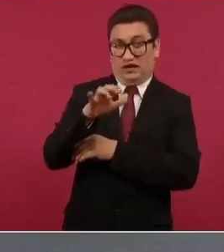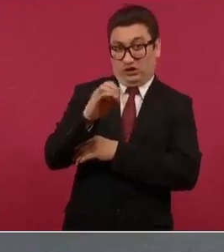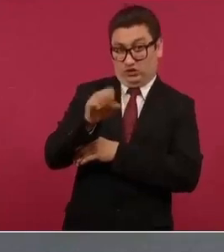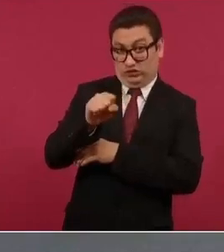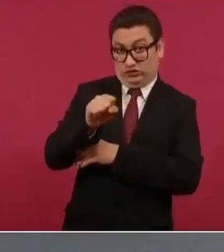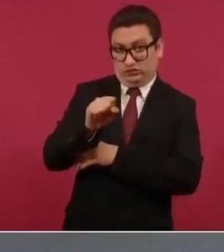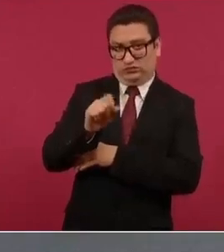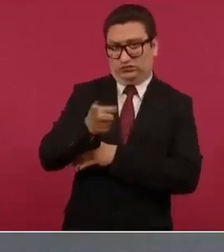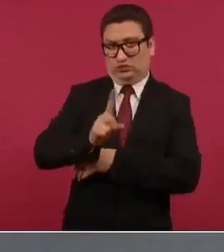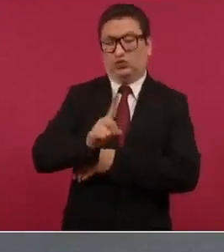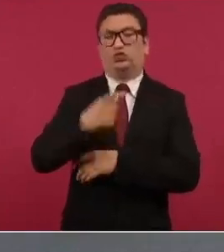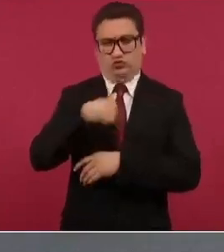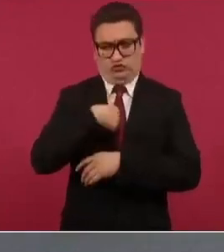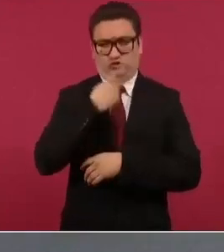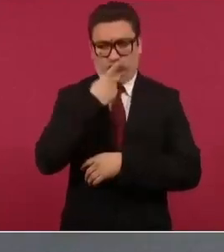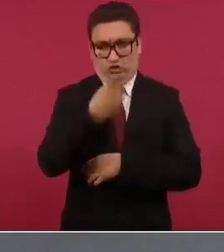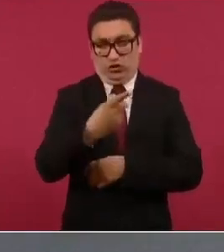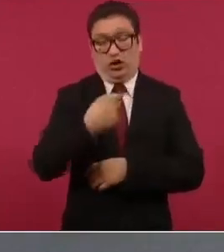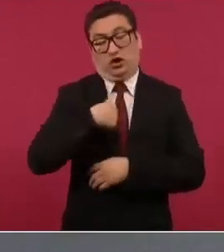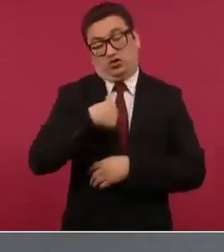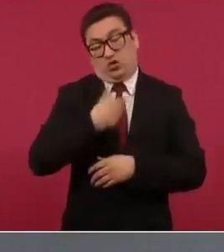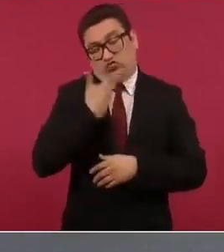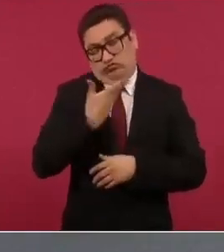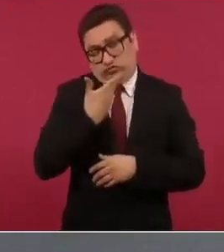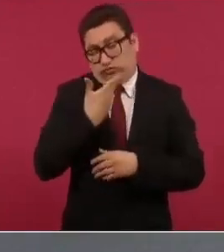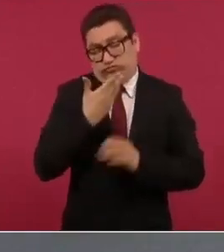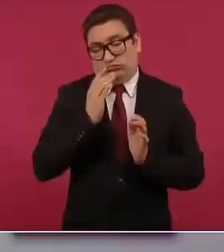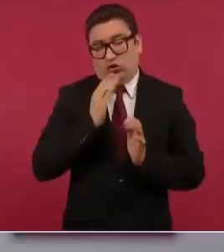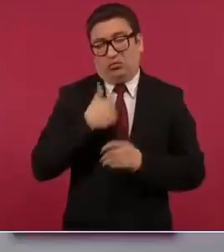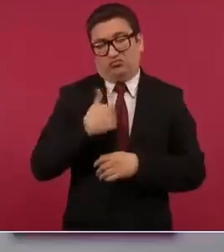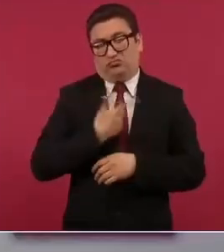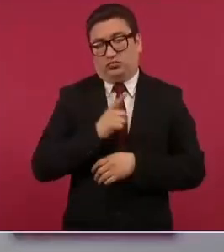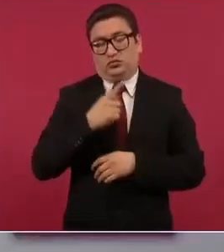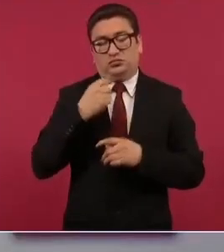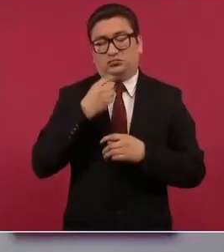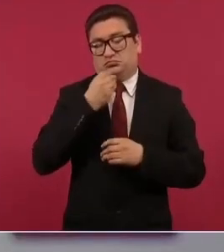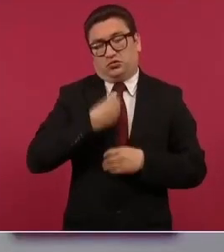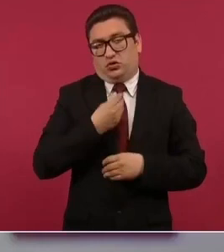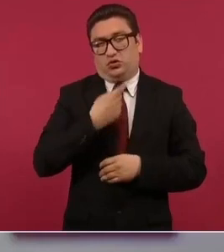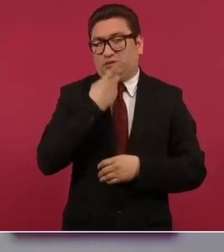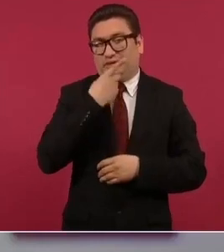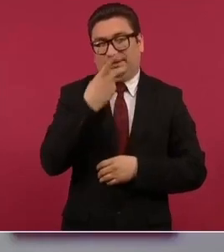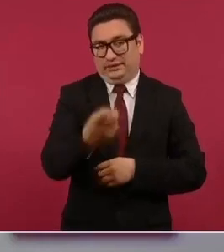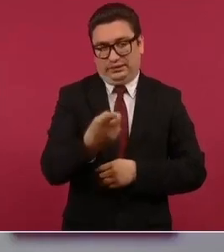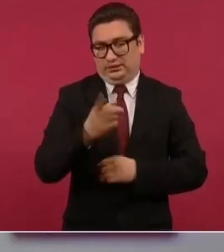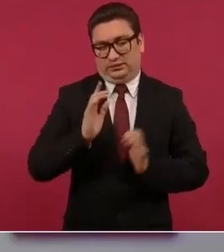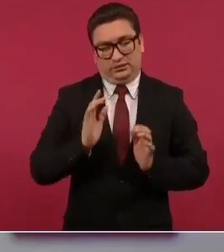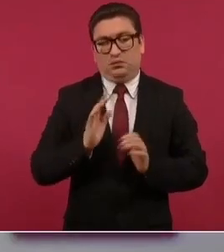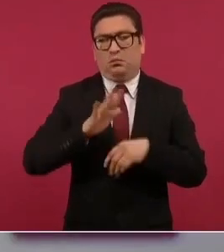no es mi gusto lo tengo que decir porque